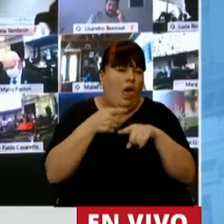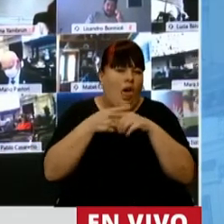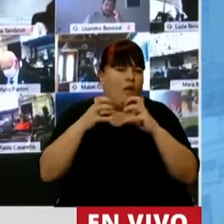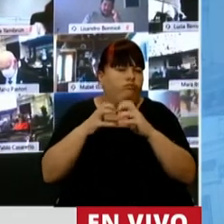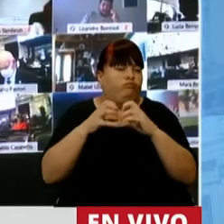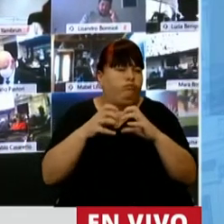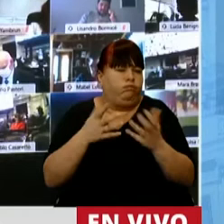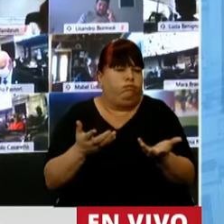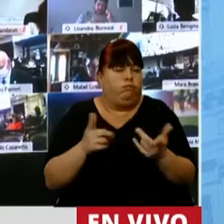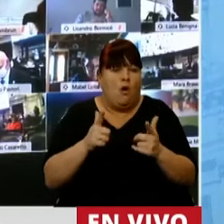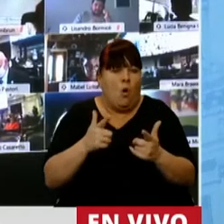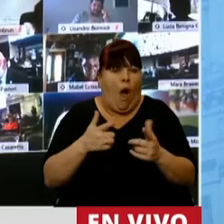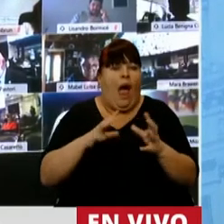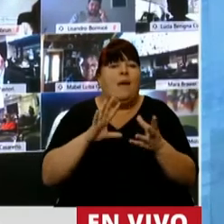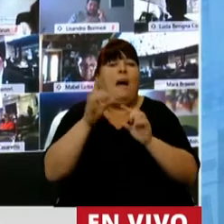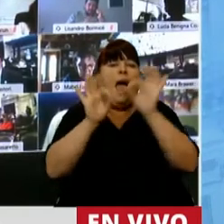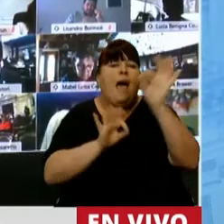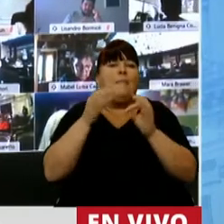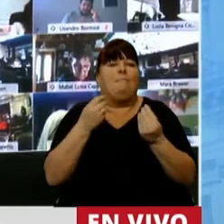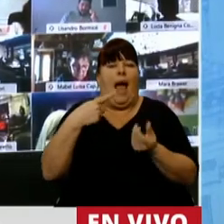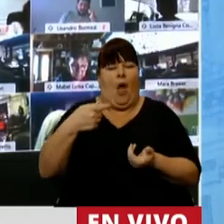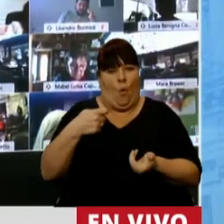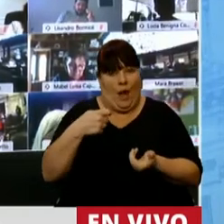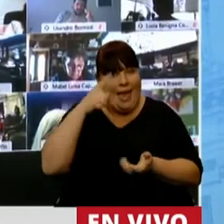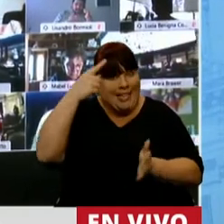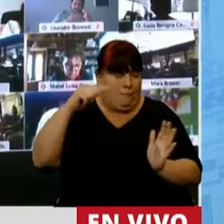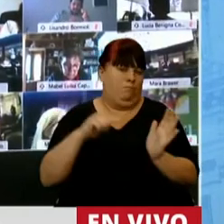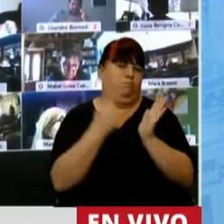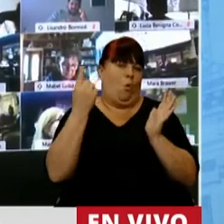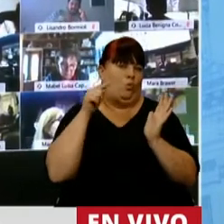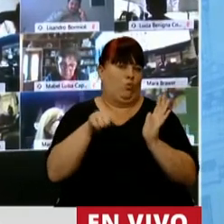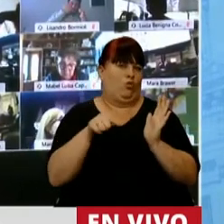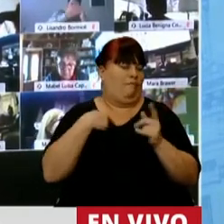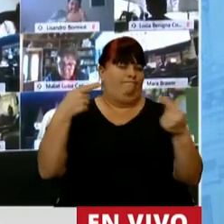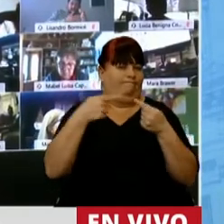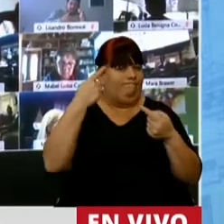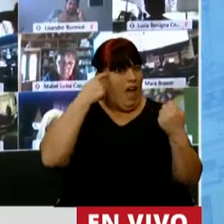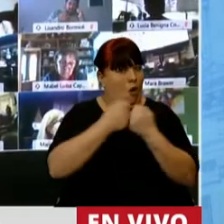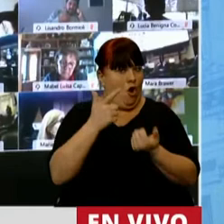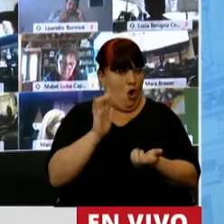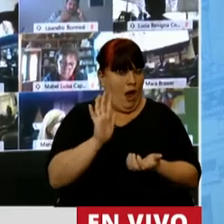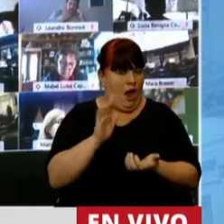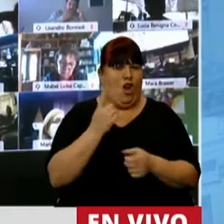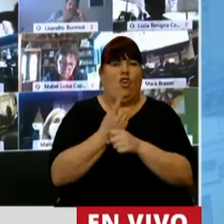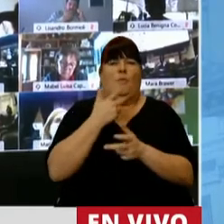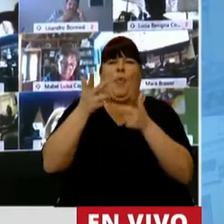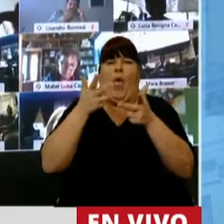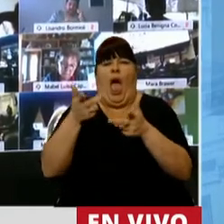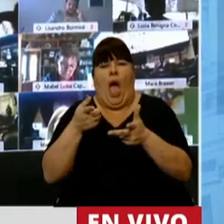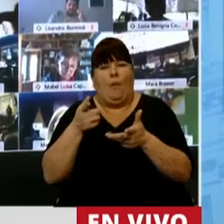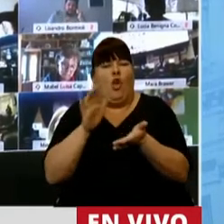discutiendo, no tenemos una fórmula jubilatoria. Y acá viene el primer punto de nuestra disidencia. No podemos estar hablando